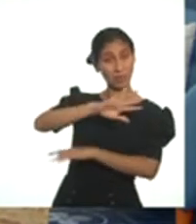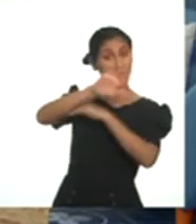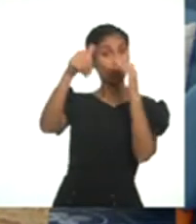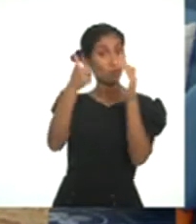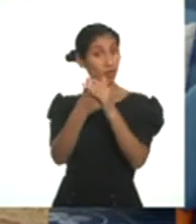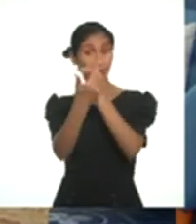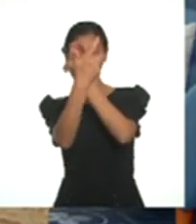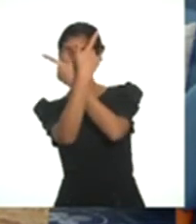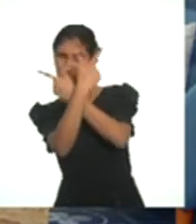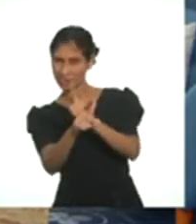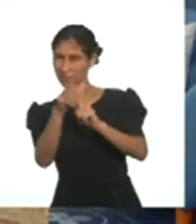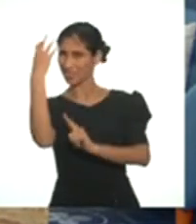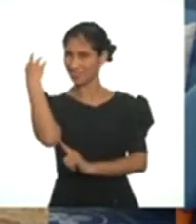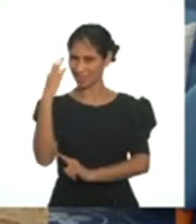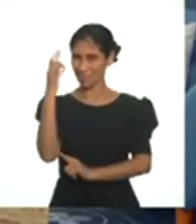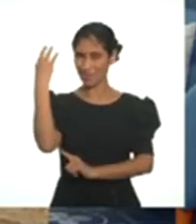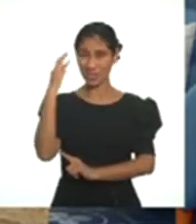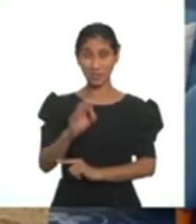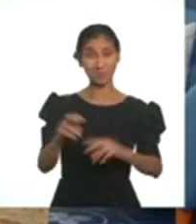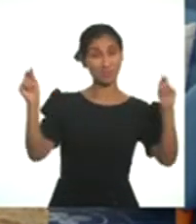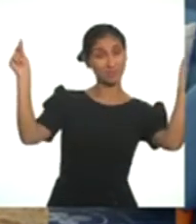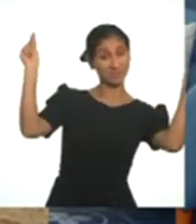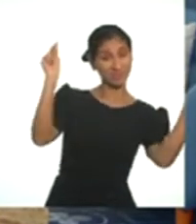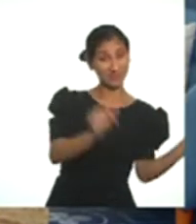¡Somos libres, seamos lo siempre!